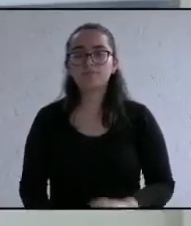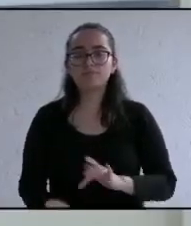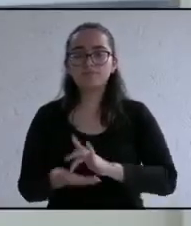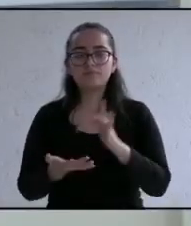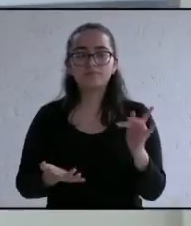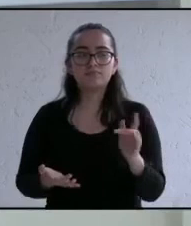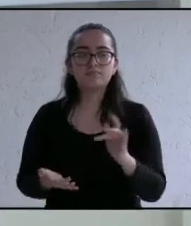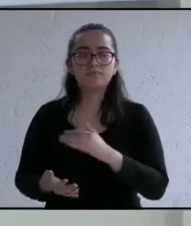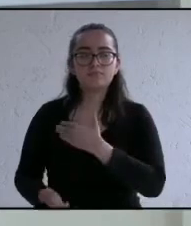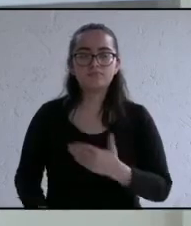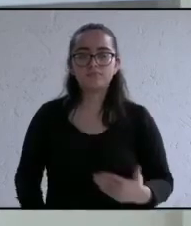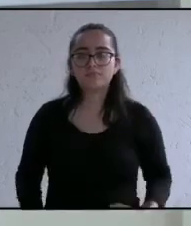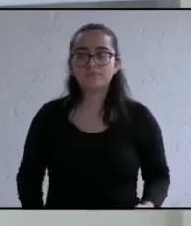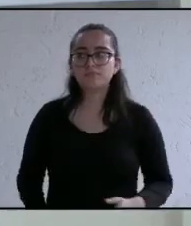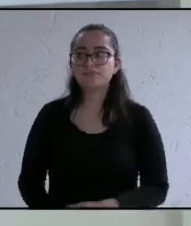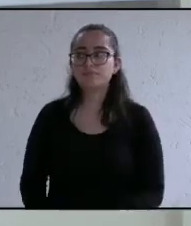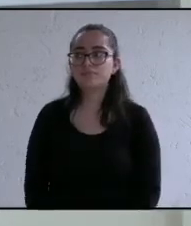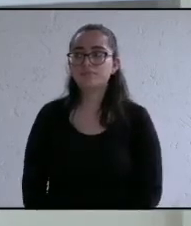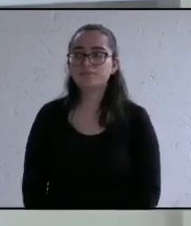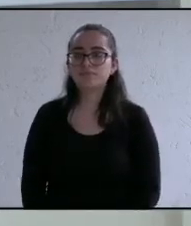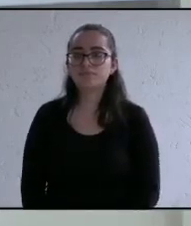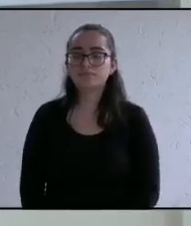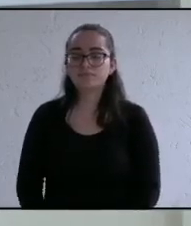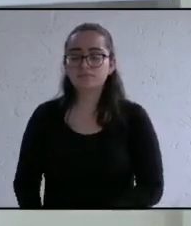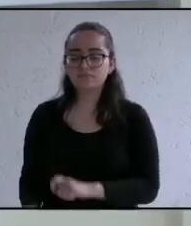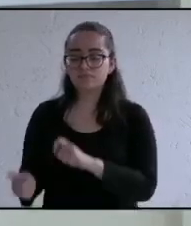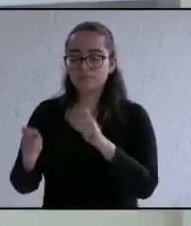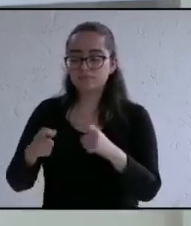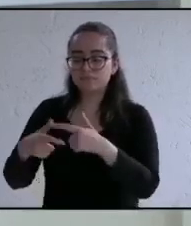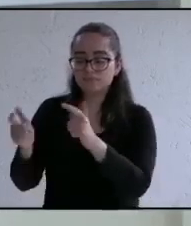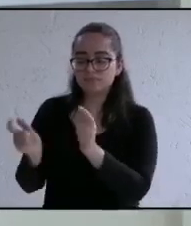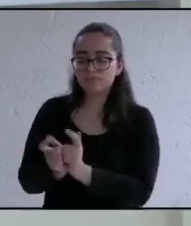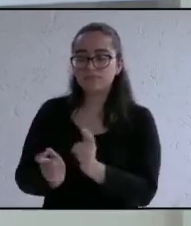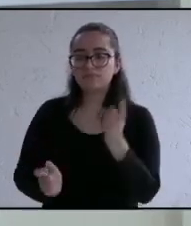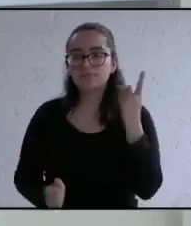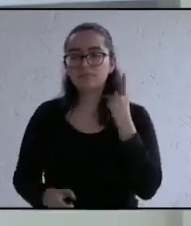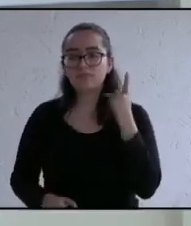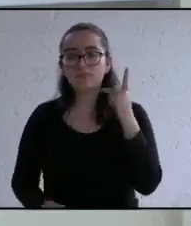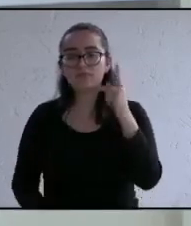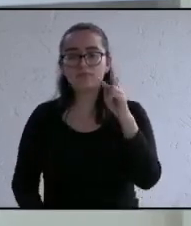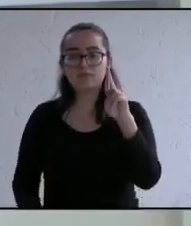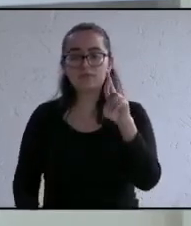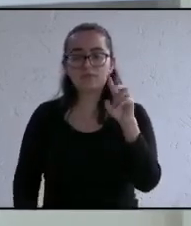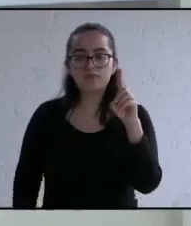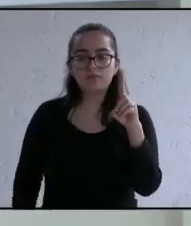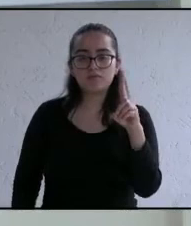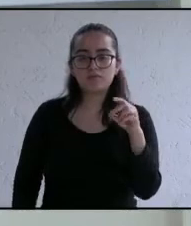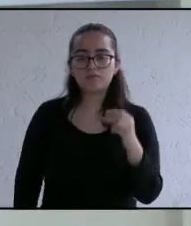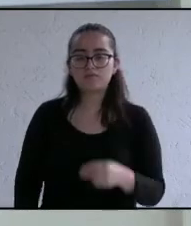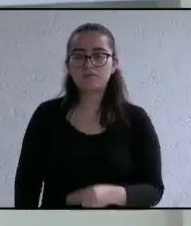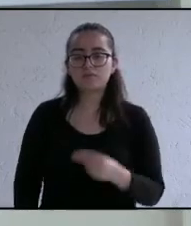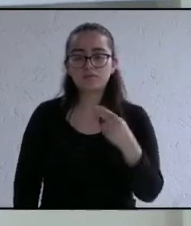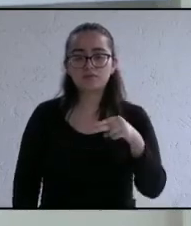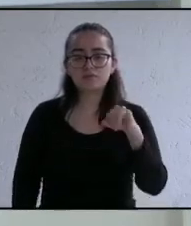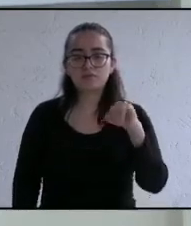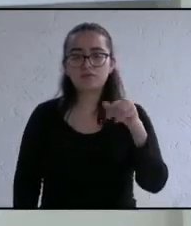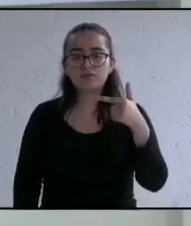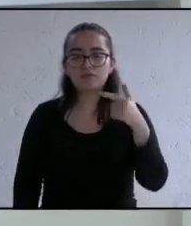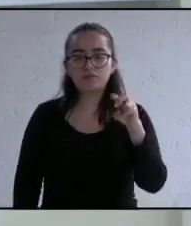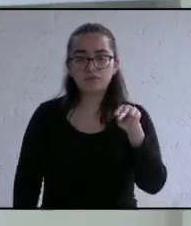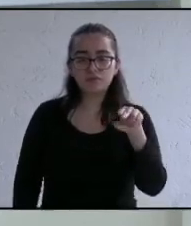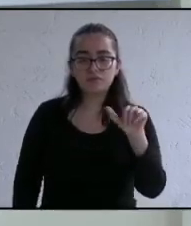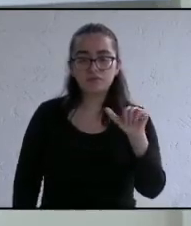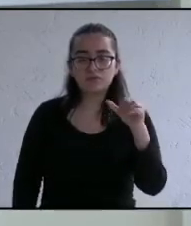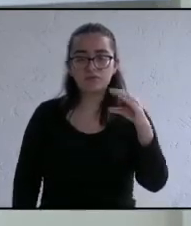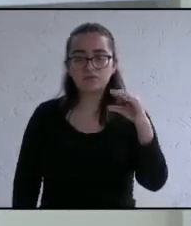candidato continuamos candidato del PRD Ignacio del Moral Acosta la pregunta es